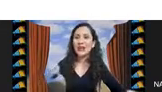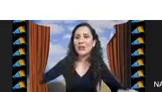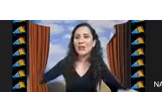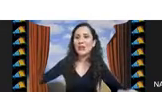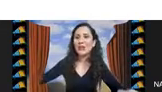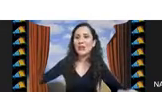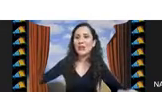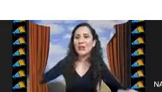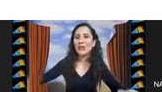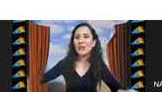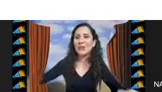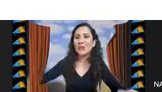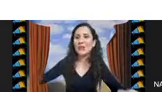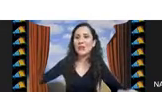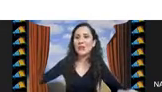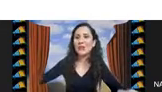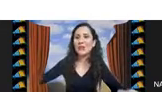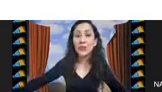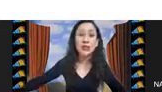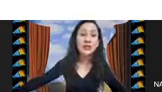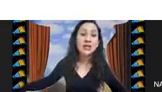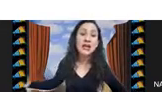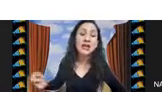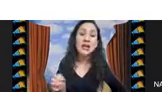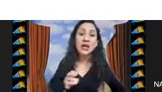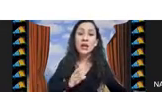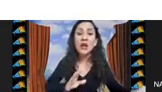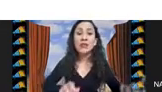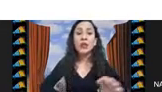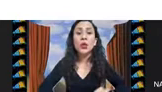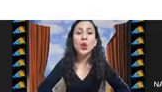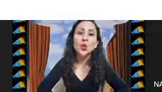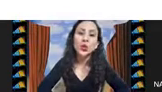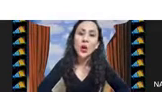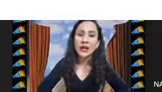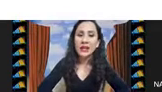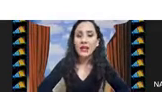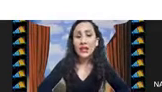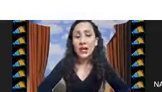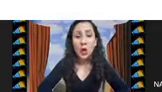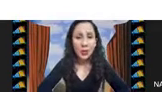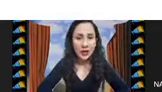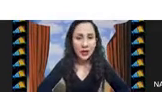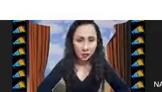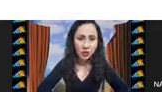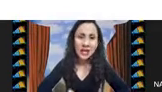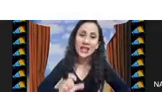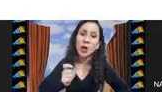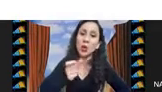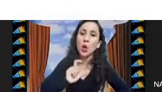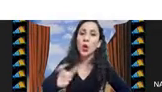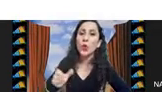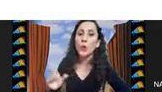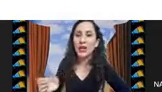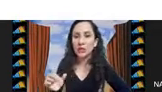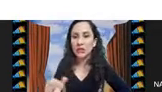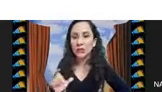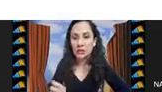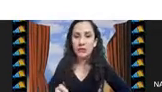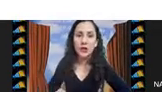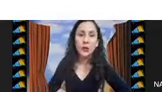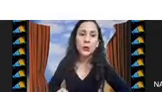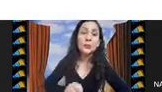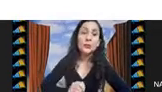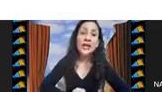yo necesite pero tengo que minimizar el número que voy a utilizar y voy a tener un conjunto N de objetos cada uno con un